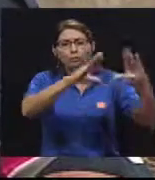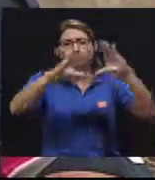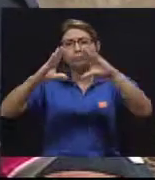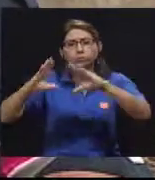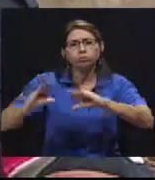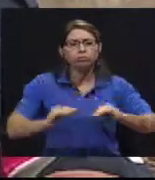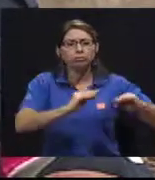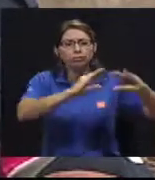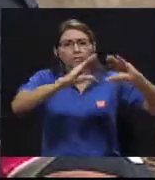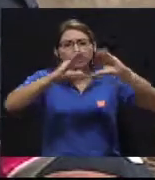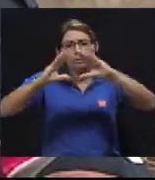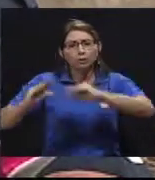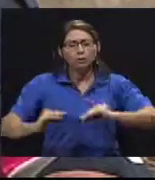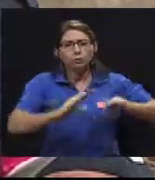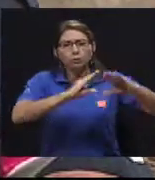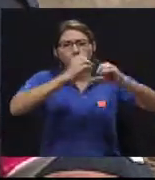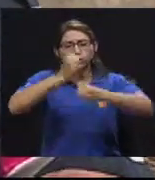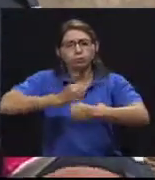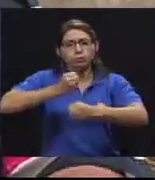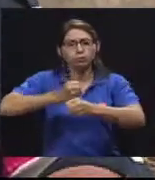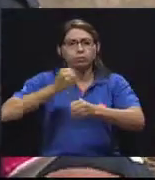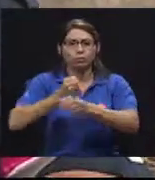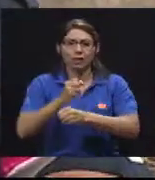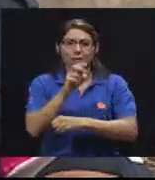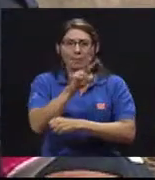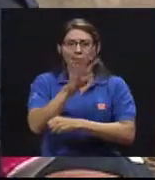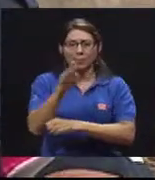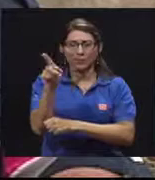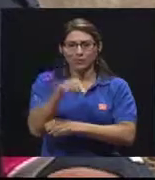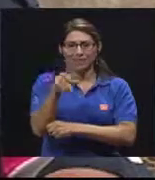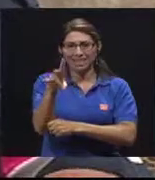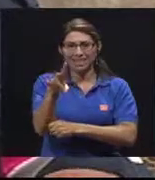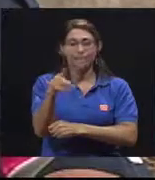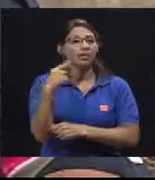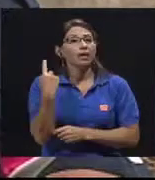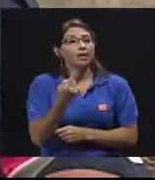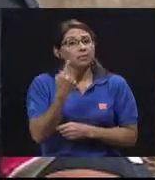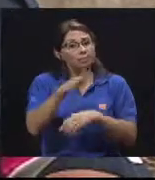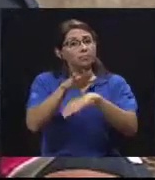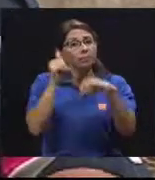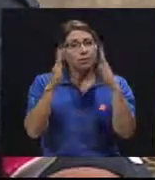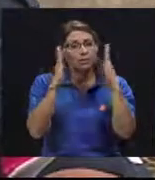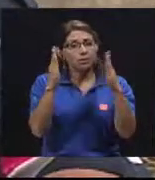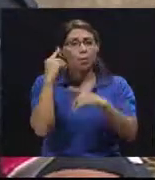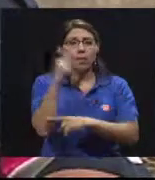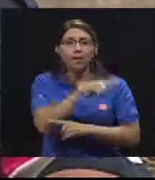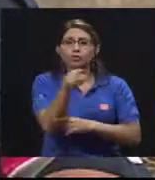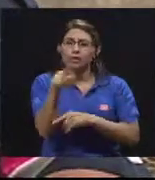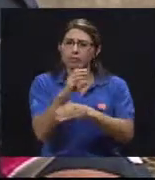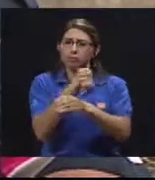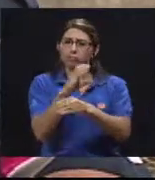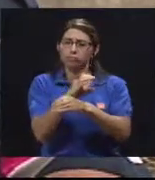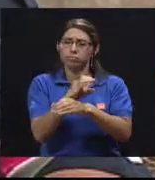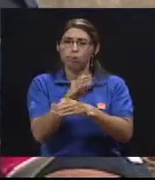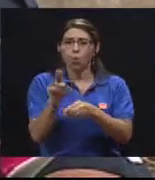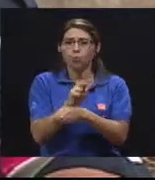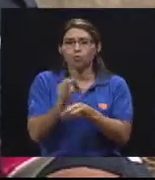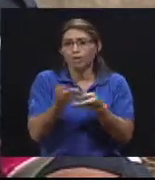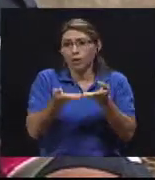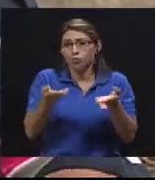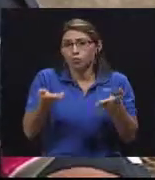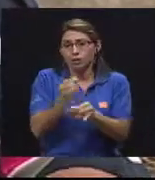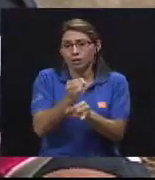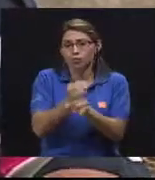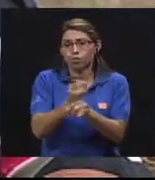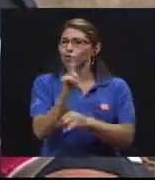7, como decimos popularmente, y hacer siempre un llamado a la sensibilización es oportuno para hacer un uso realmente moderado de los recursos